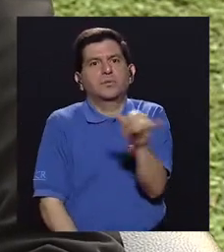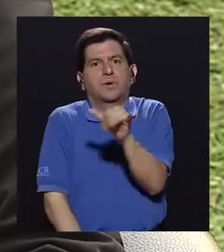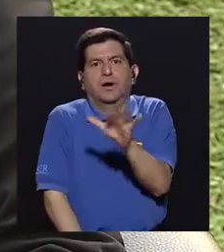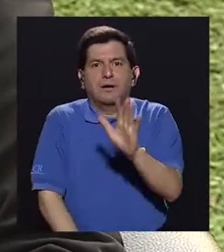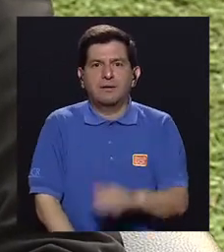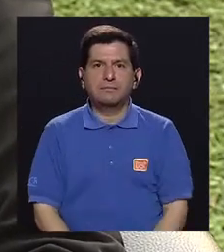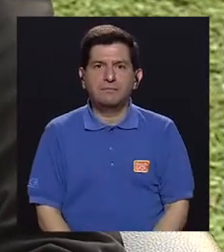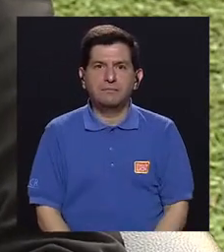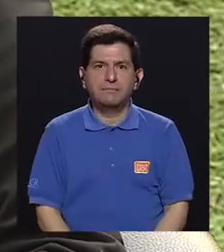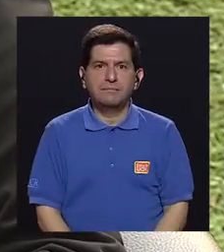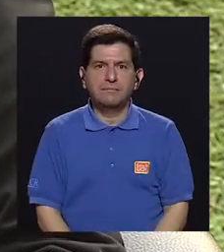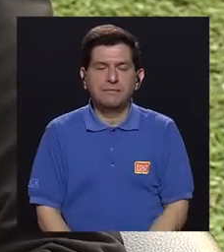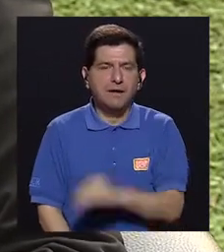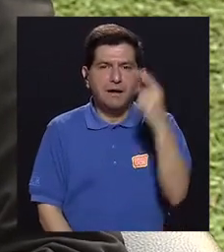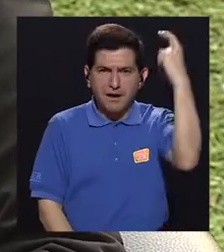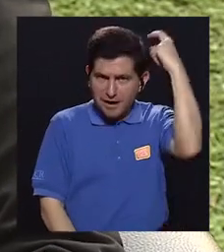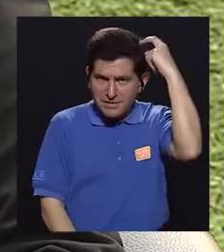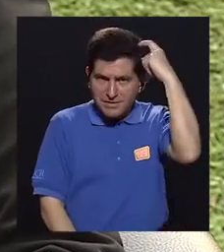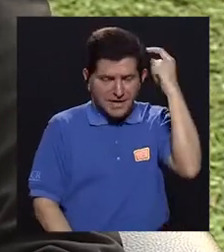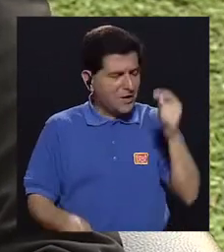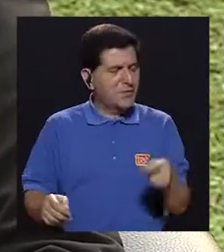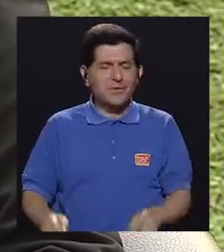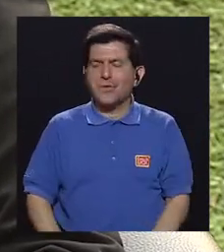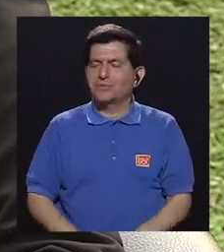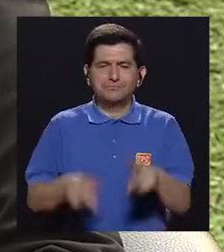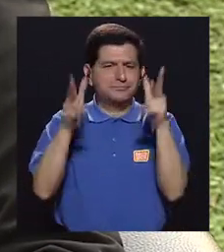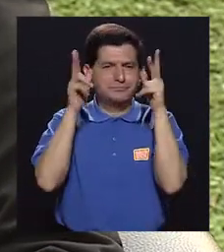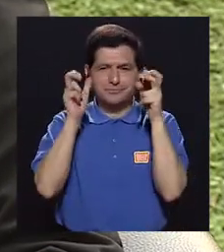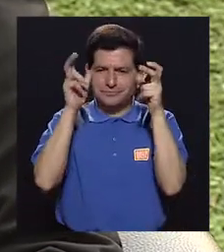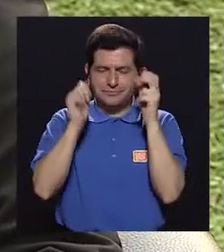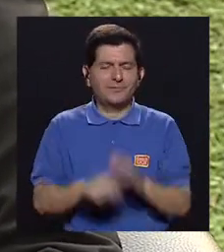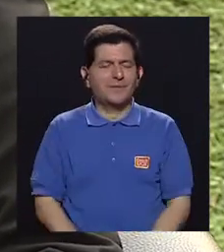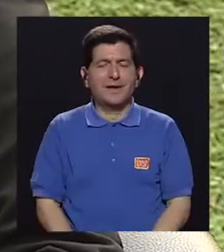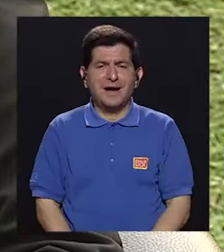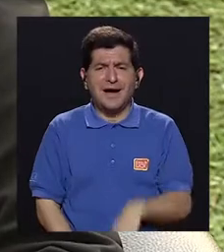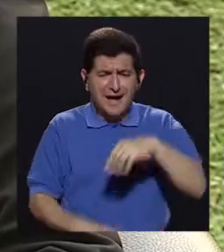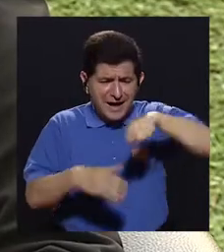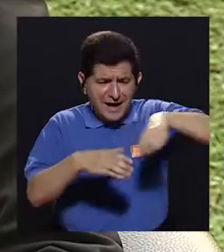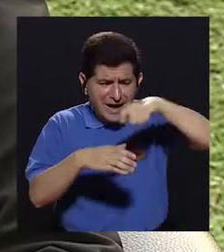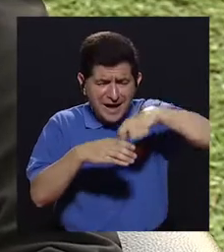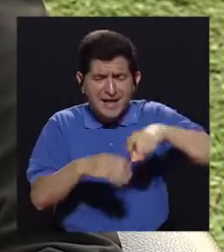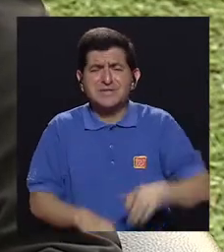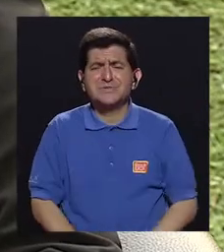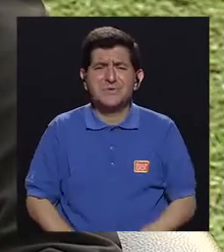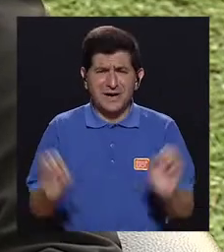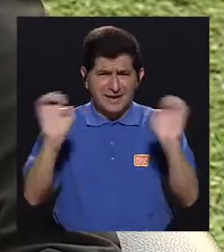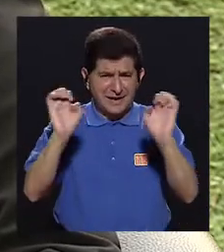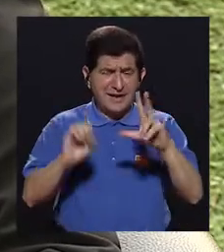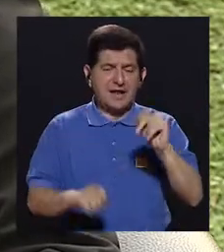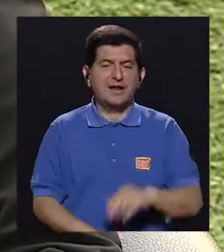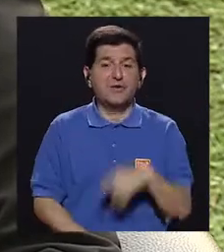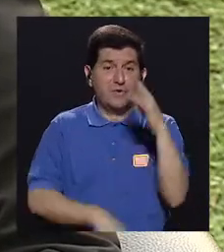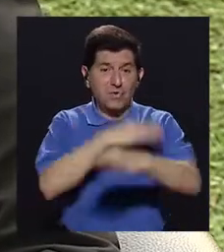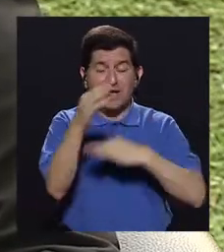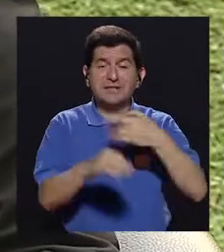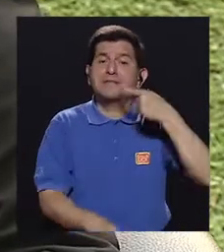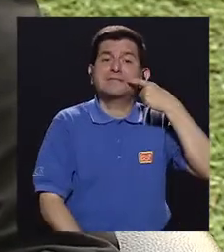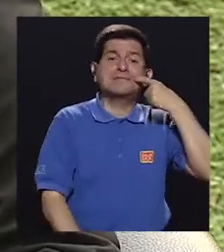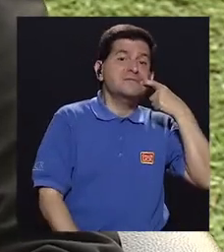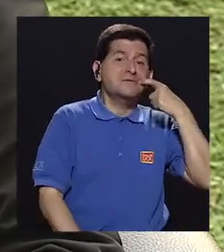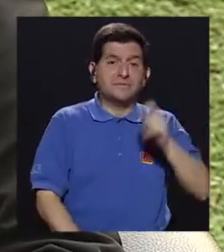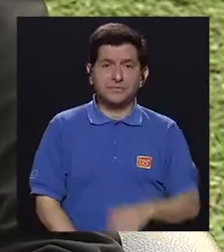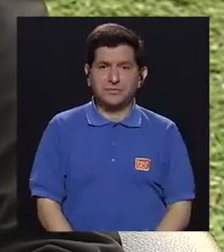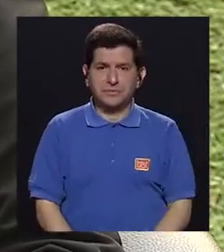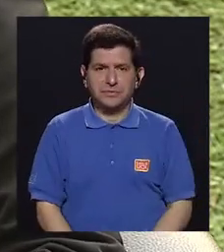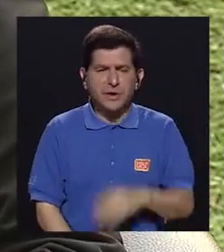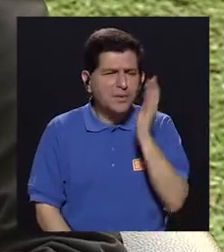Entonces, y el cerebro no percibe esta azúcar como energía, sino más bien es adictiva. A veces nos preocupamos más